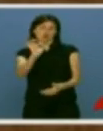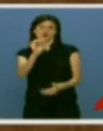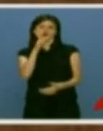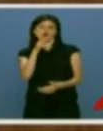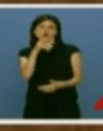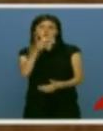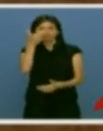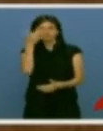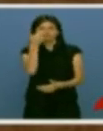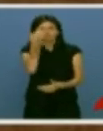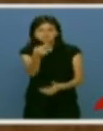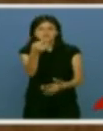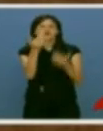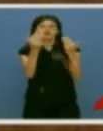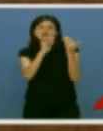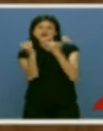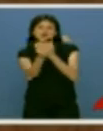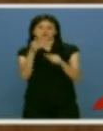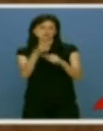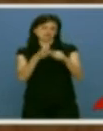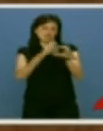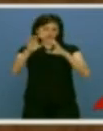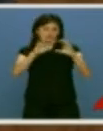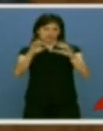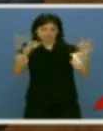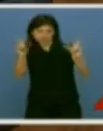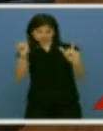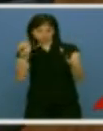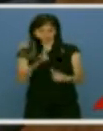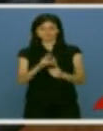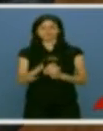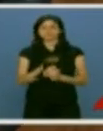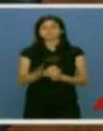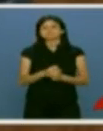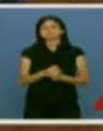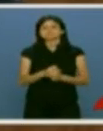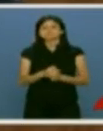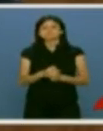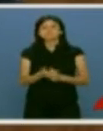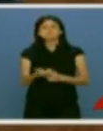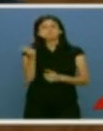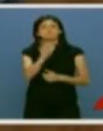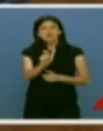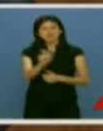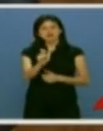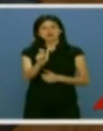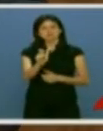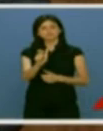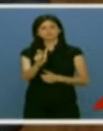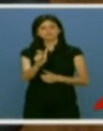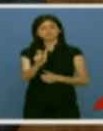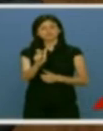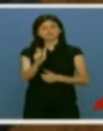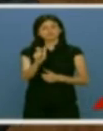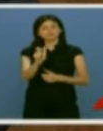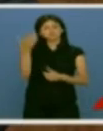debate con interés a través de los medios de comunicación. Humildad, sí. Humildad, en primer lugar, por el resultado obtenido el pasado